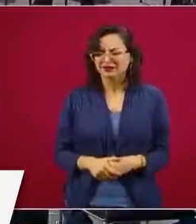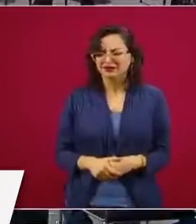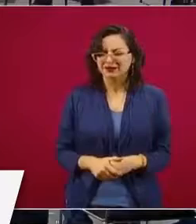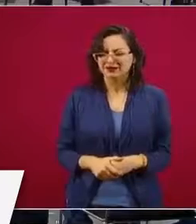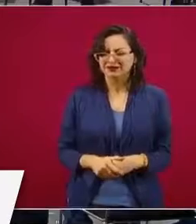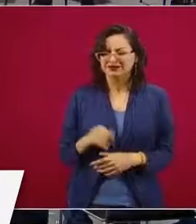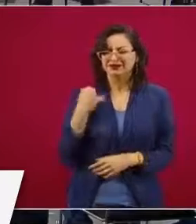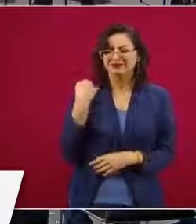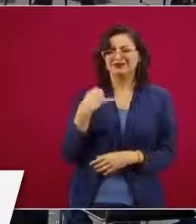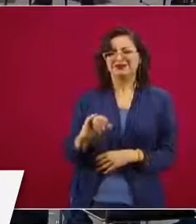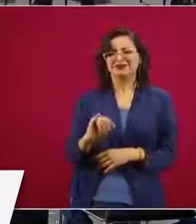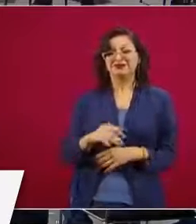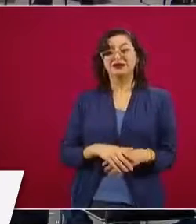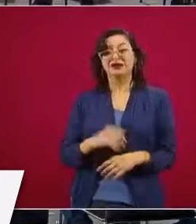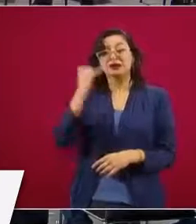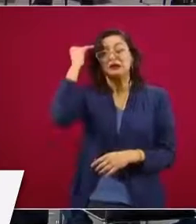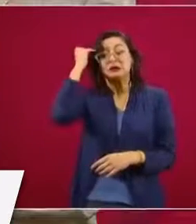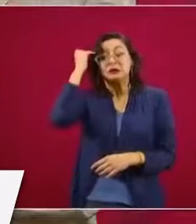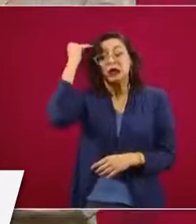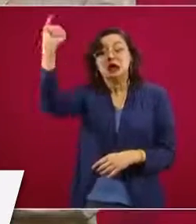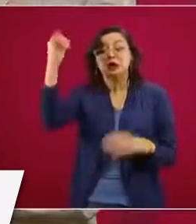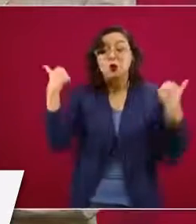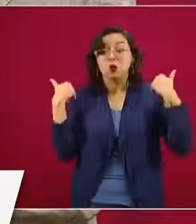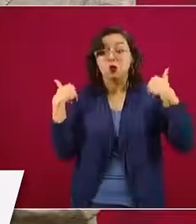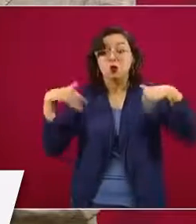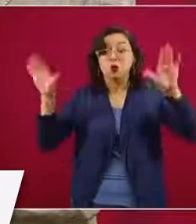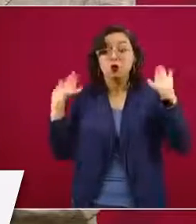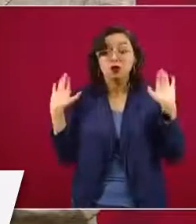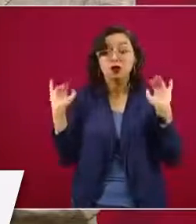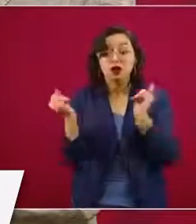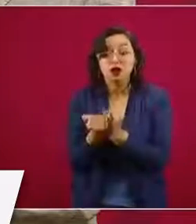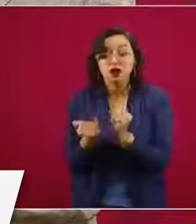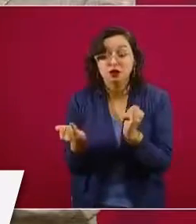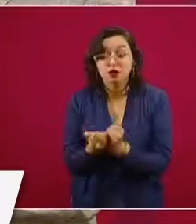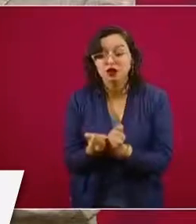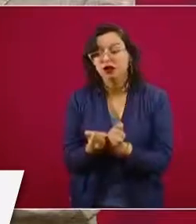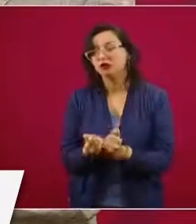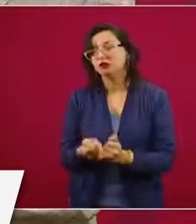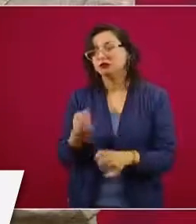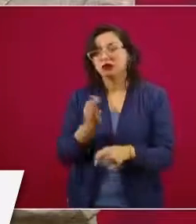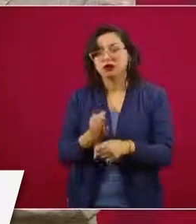nos agarra sí la pandemia,